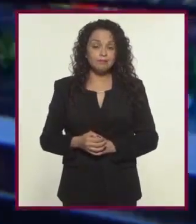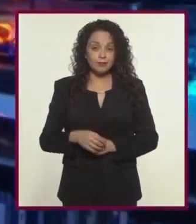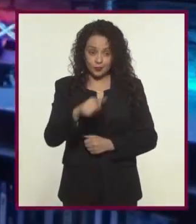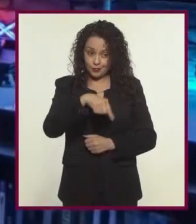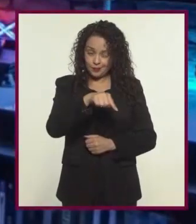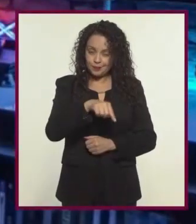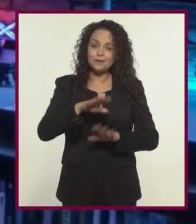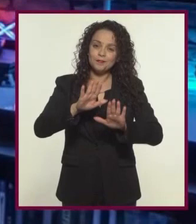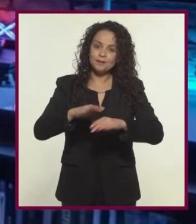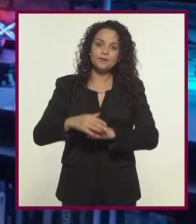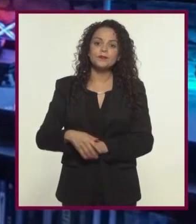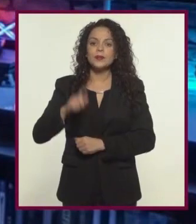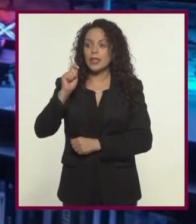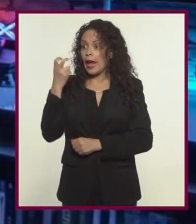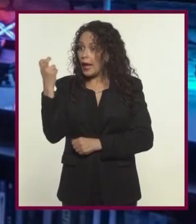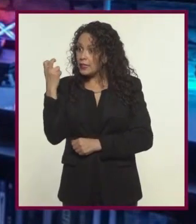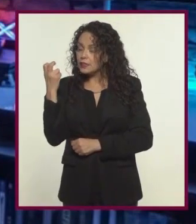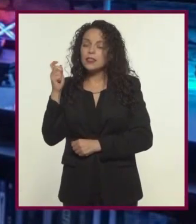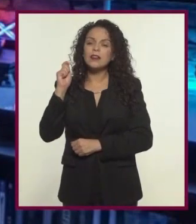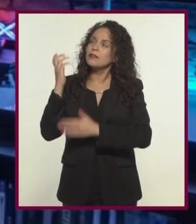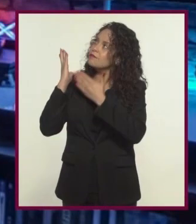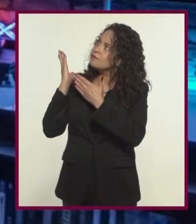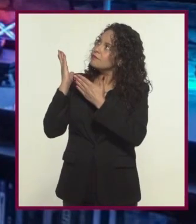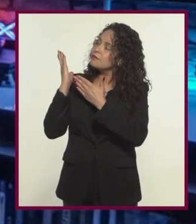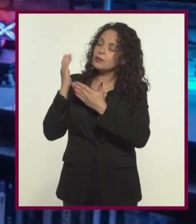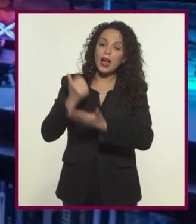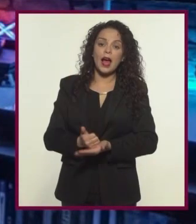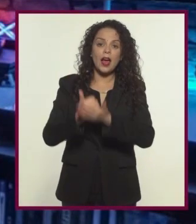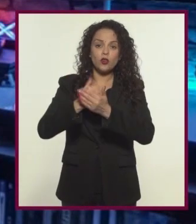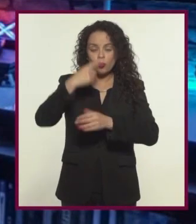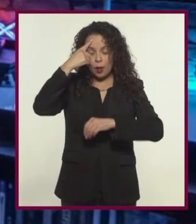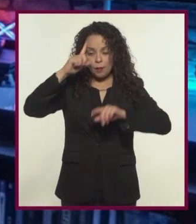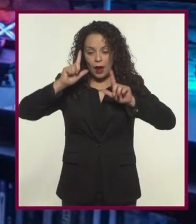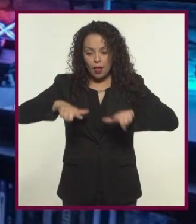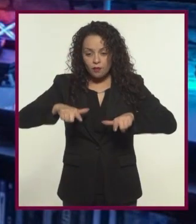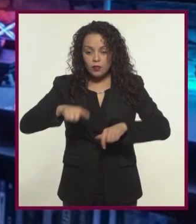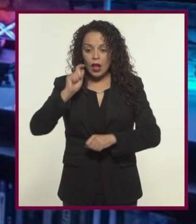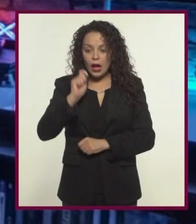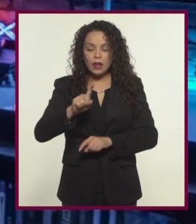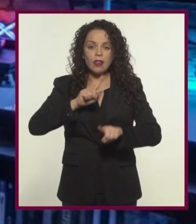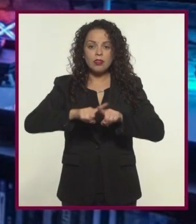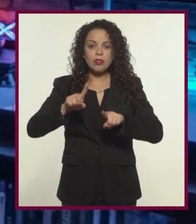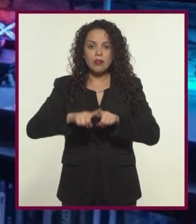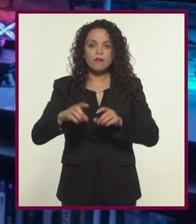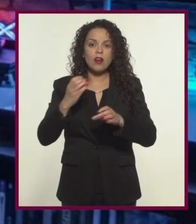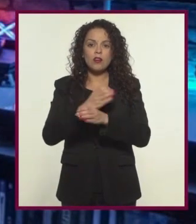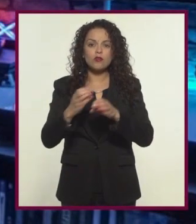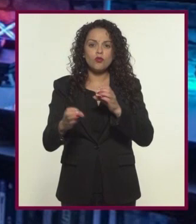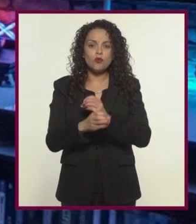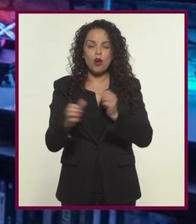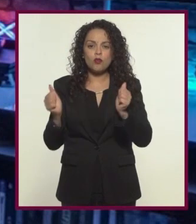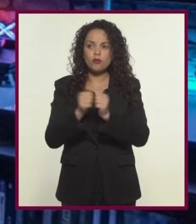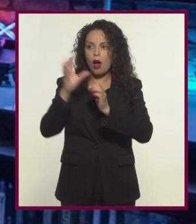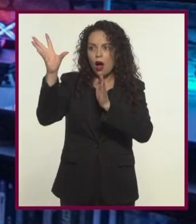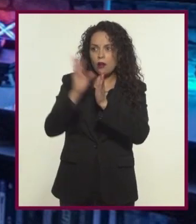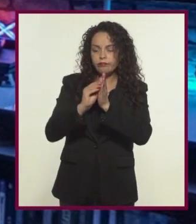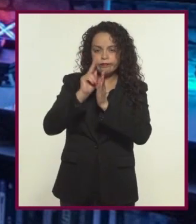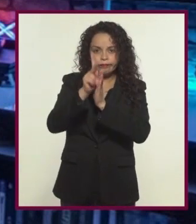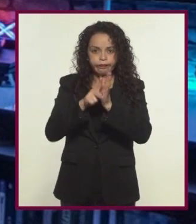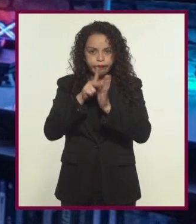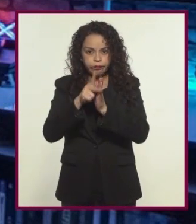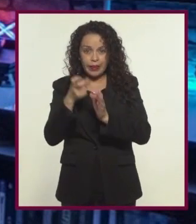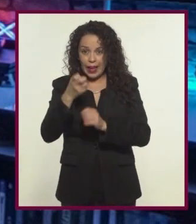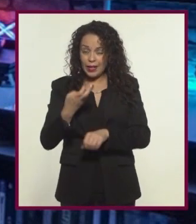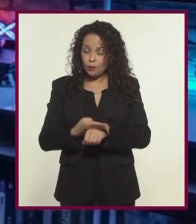El documental interactivo es más bien una aplicación multimedia que sirve como plataforma para exponer contenidos documentales